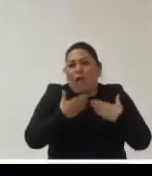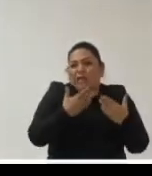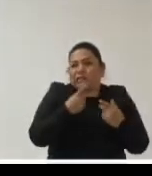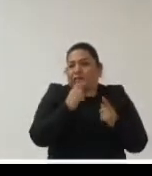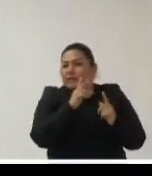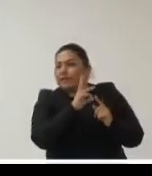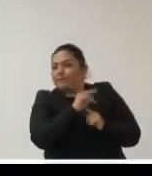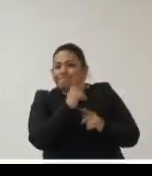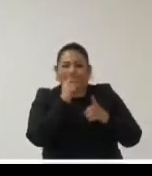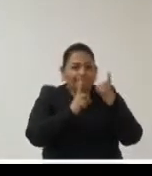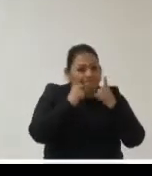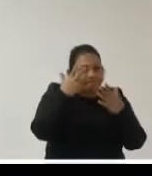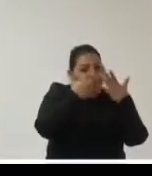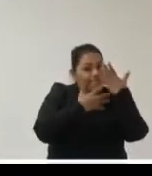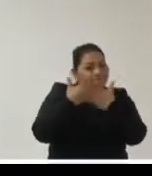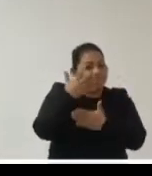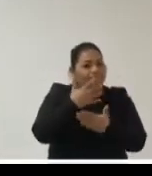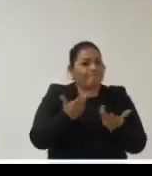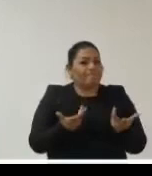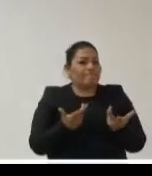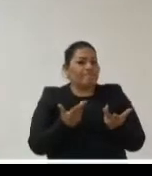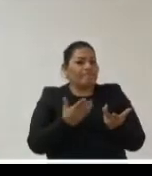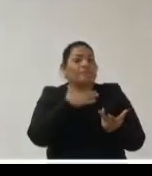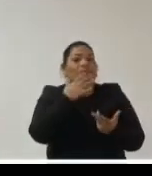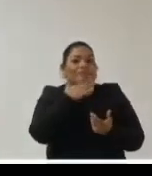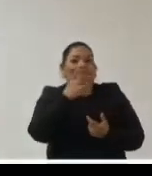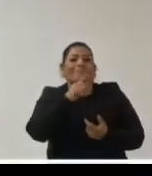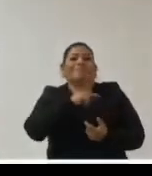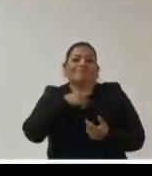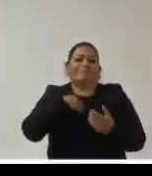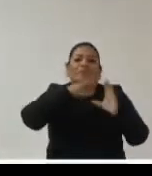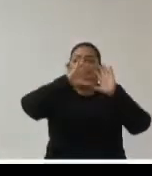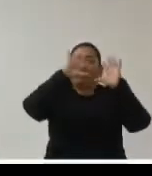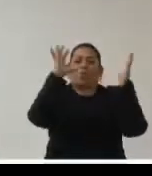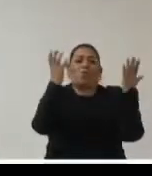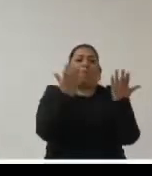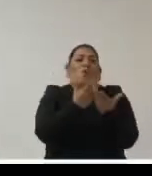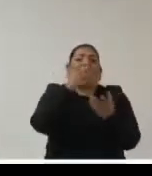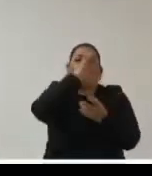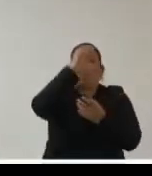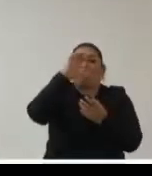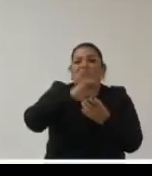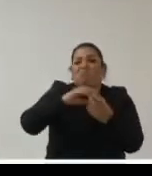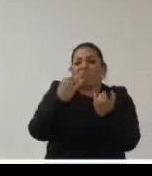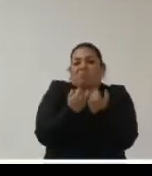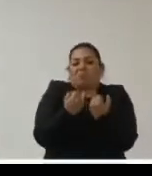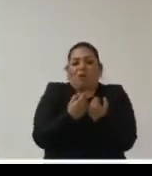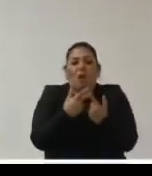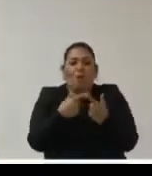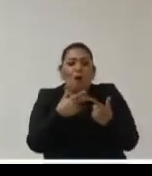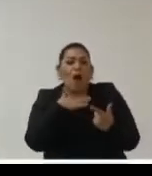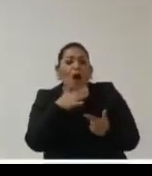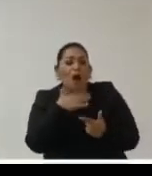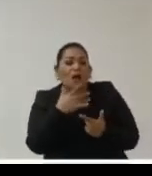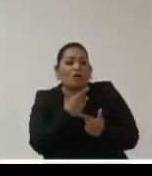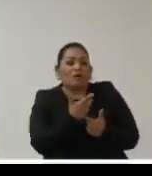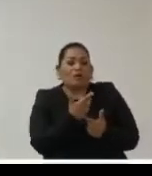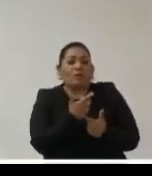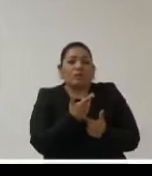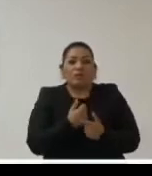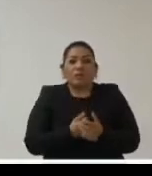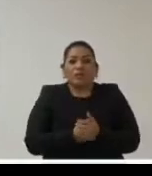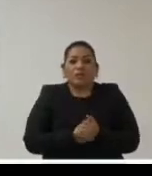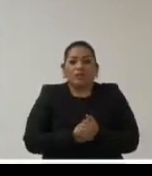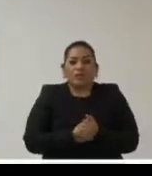cajelo probablemente más importante que tiene la corrupción en nuestra región y en el mundo si existe desigualdad la corrupción tiende a aumentar esa